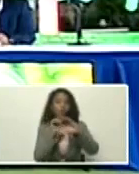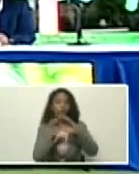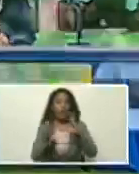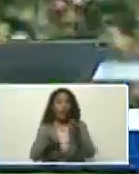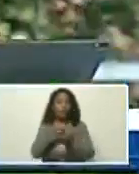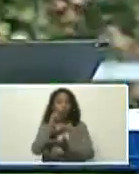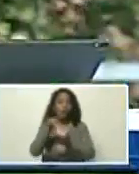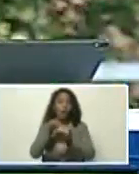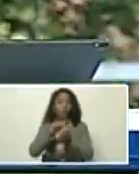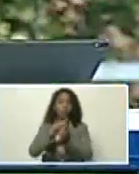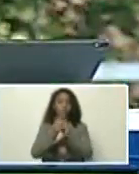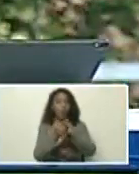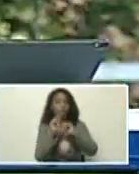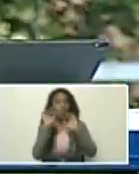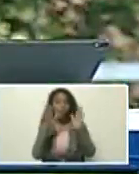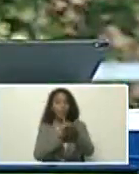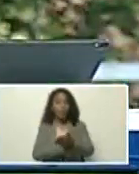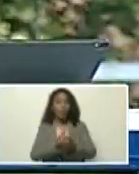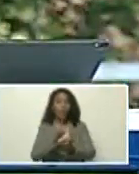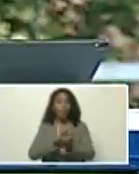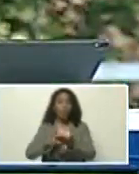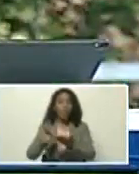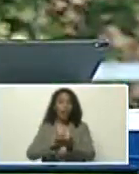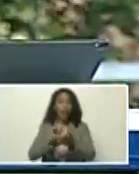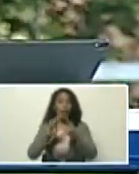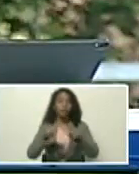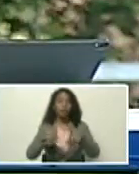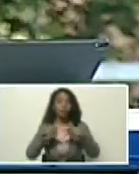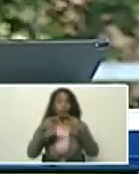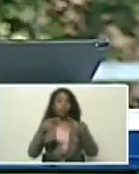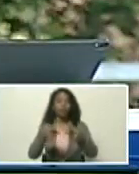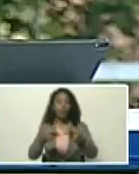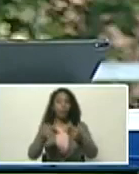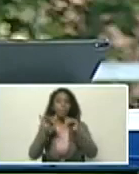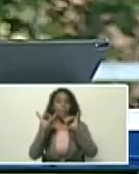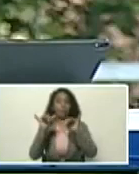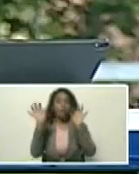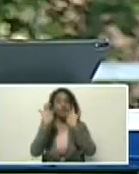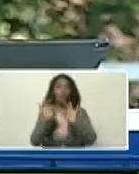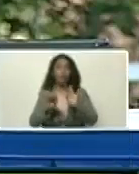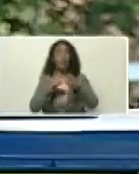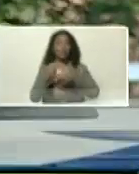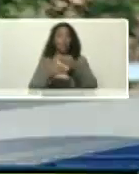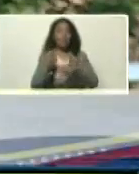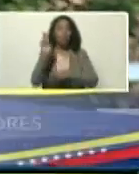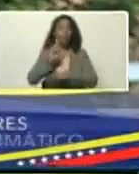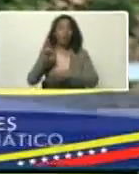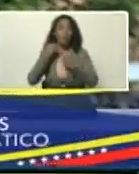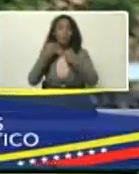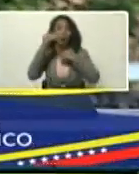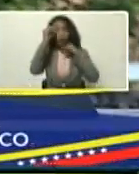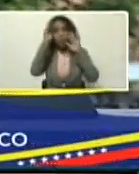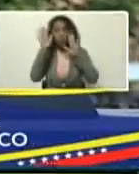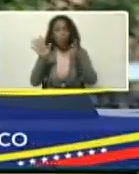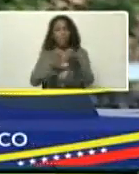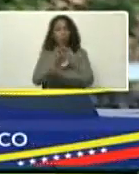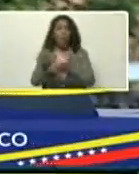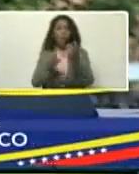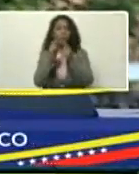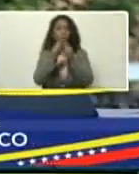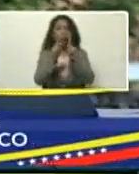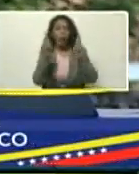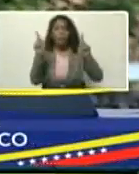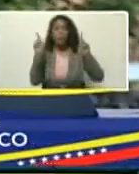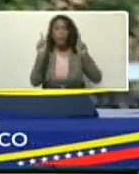rotatorio, de 10 millones, de bolívares digitales, renovables, en la misma medida, que se vaya utilizando, para la atención, de la crisis climática,